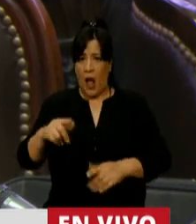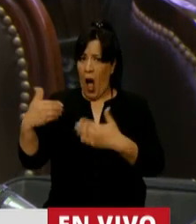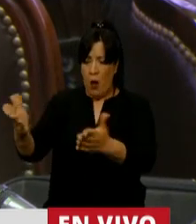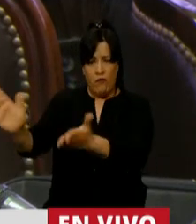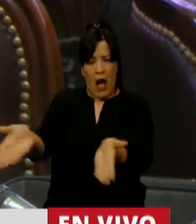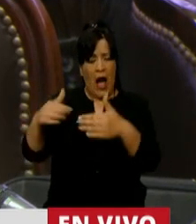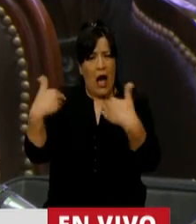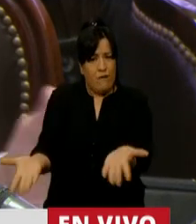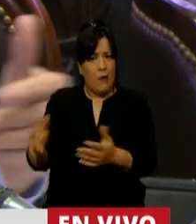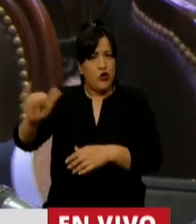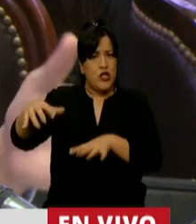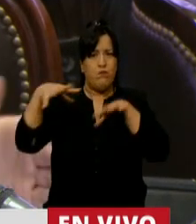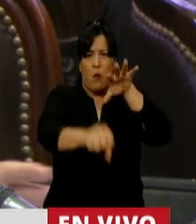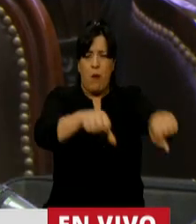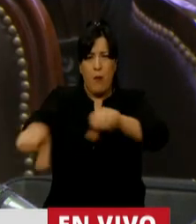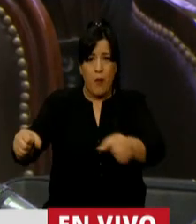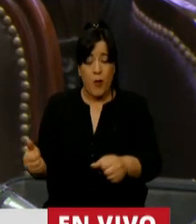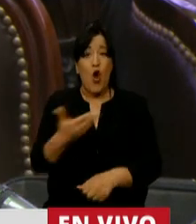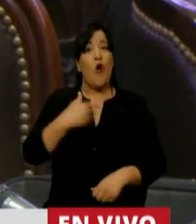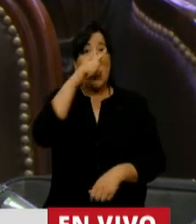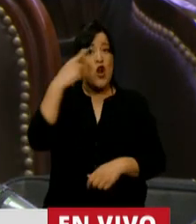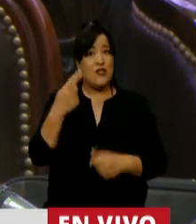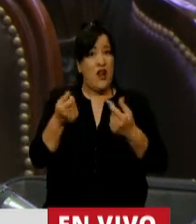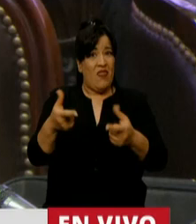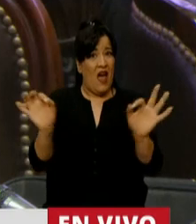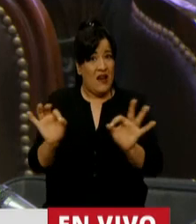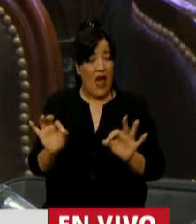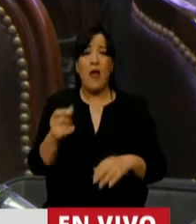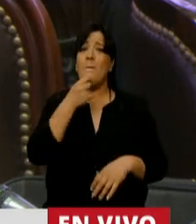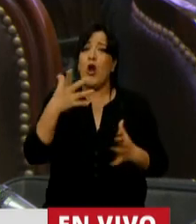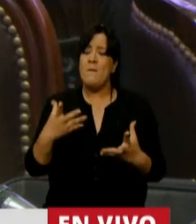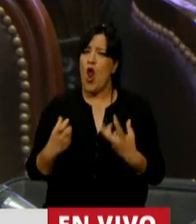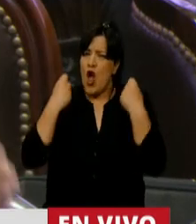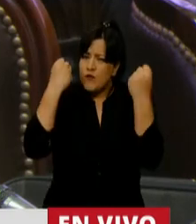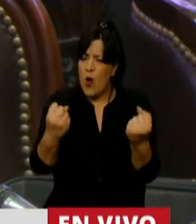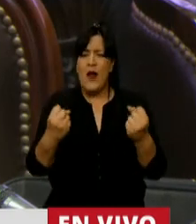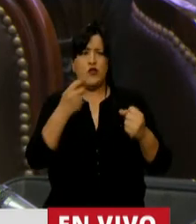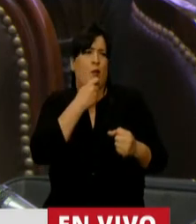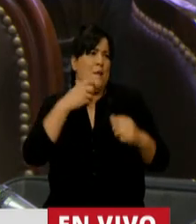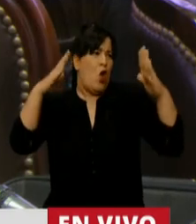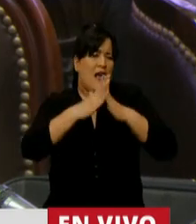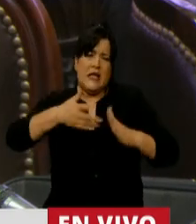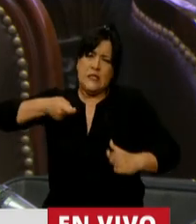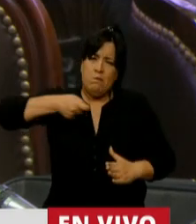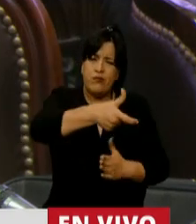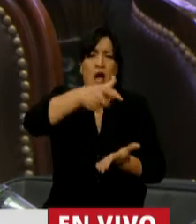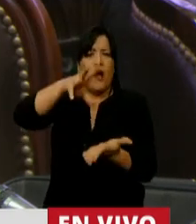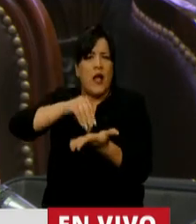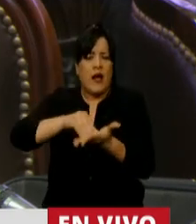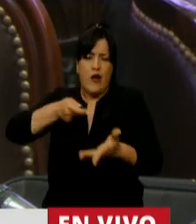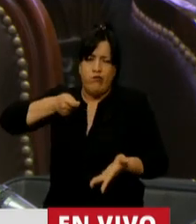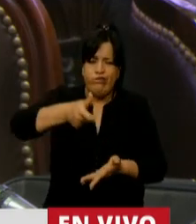El Gobierno Nacional no le garantiza hoy a los argentinos, que a lo mejor con mucho esfuerzo compraron una casa, un terreno, un campo,